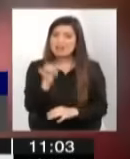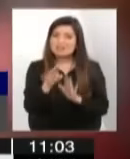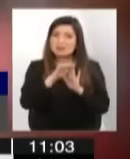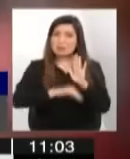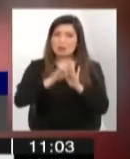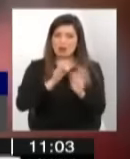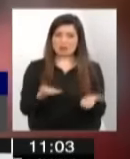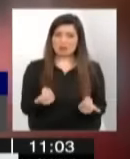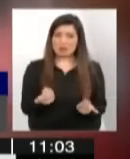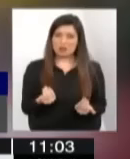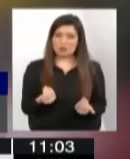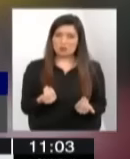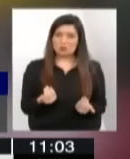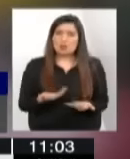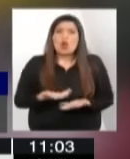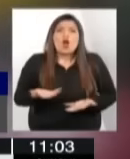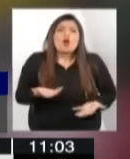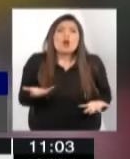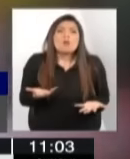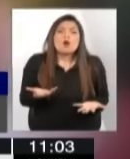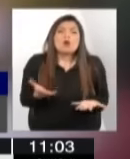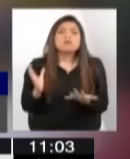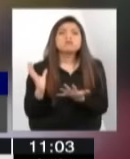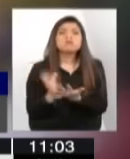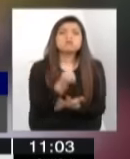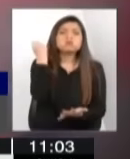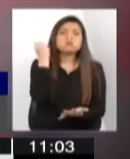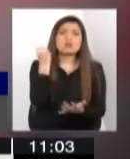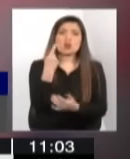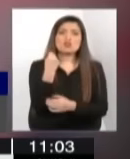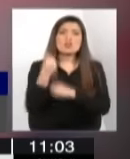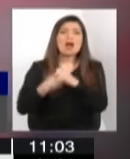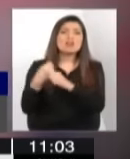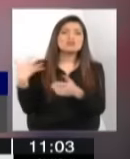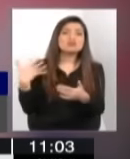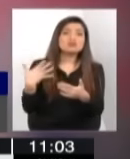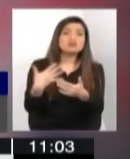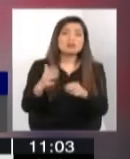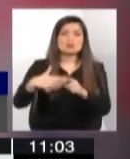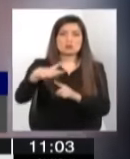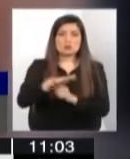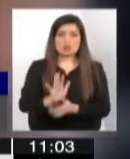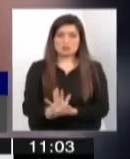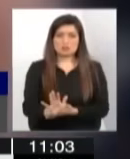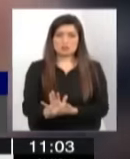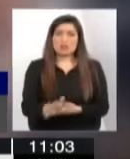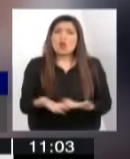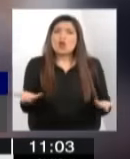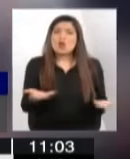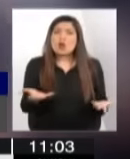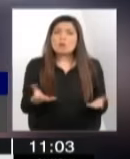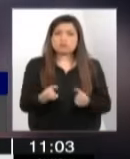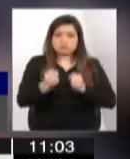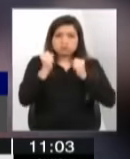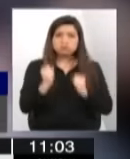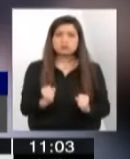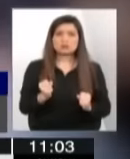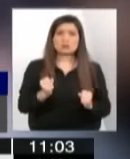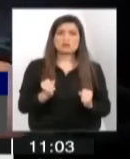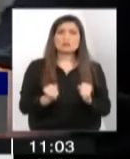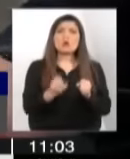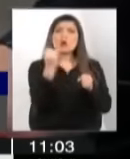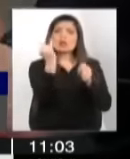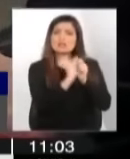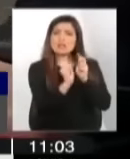necesita? ¿Cómo llegamos a una situación así en 11 años? ¿Cómo hemos sido capaces de mejorar en tantos indicadores sociales